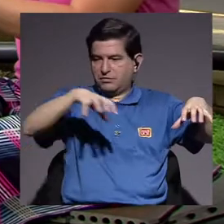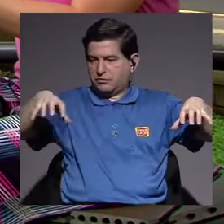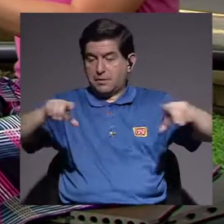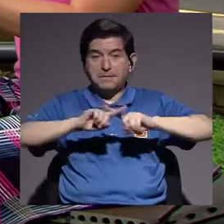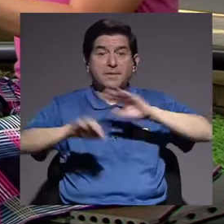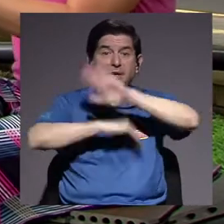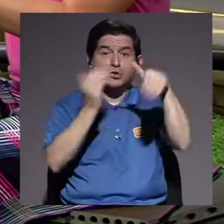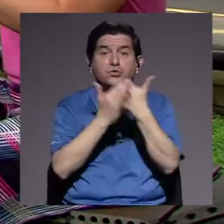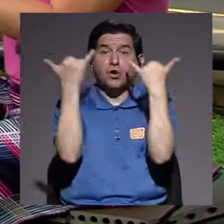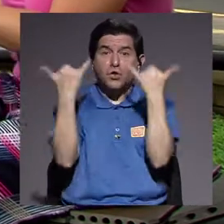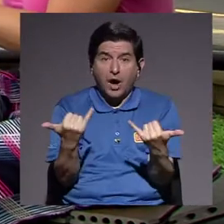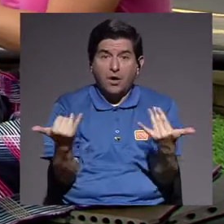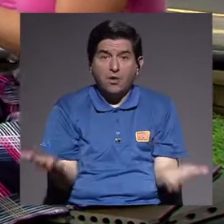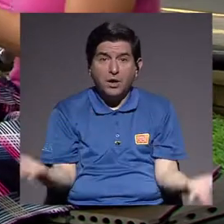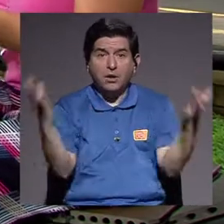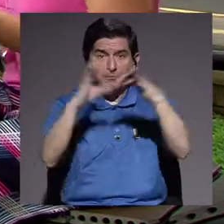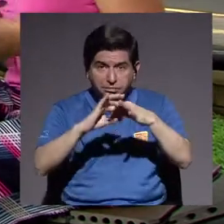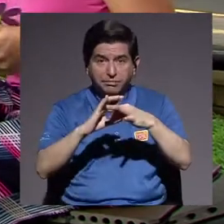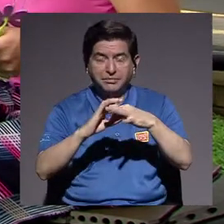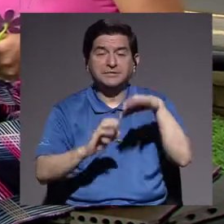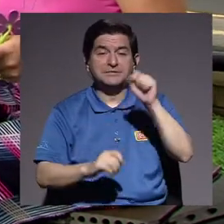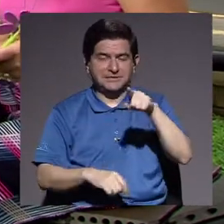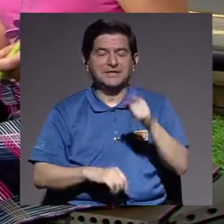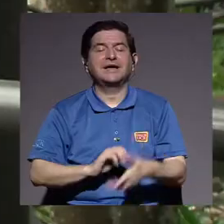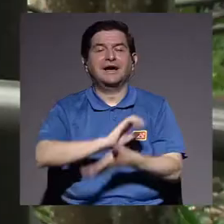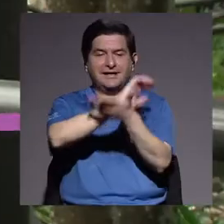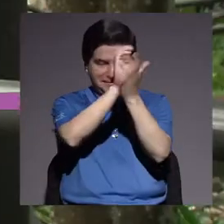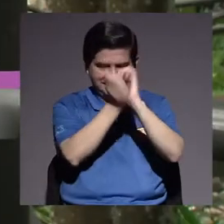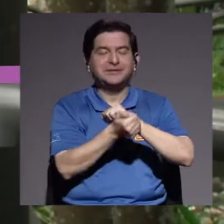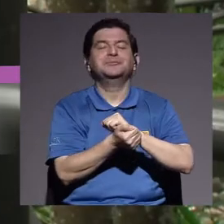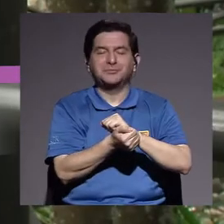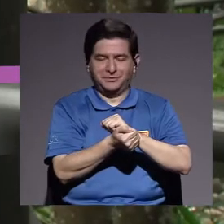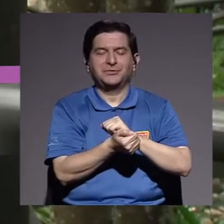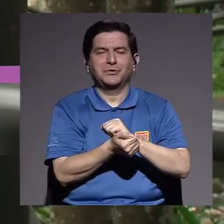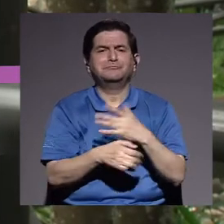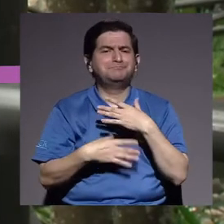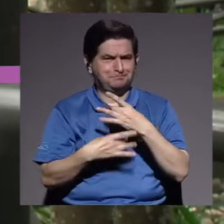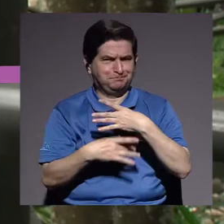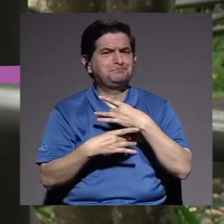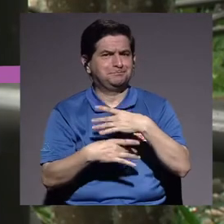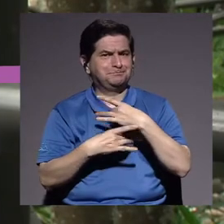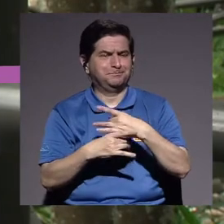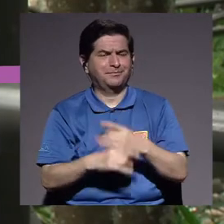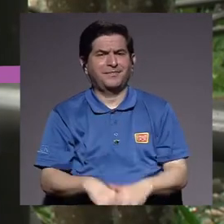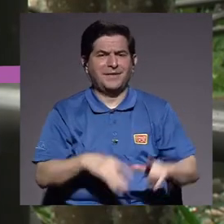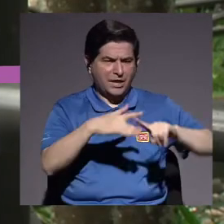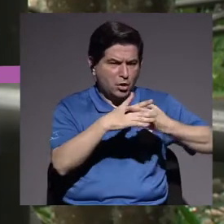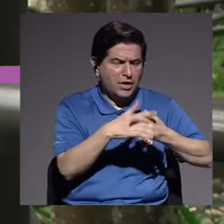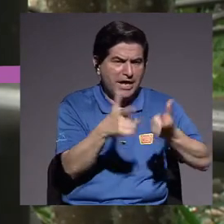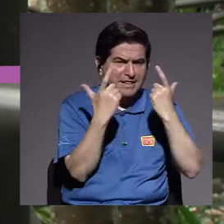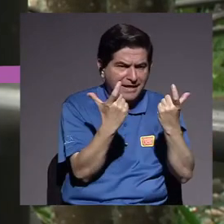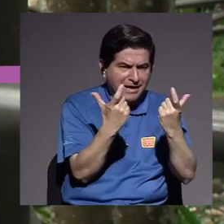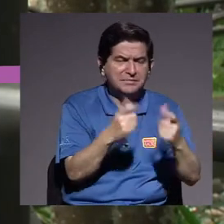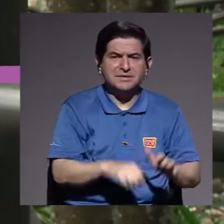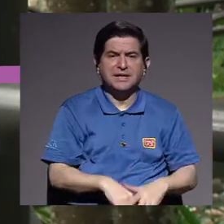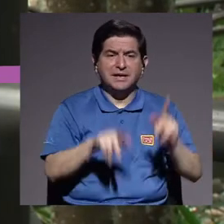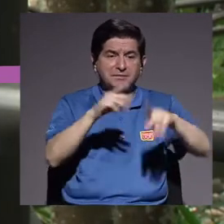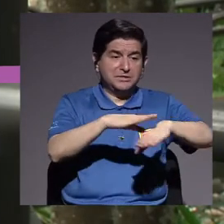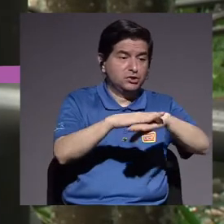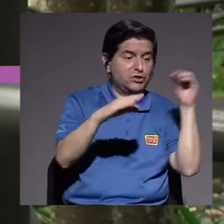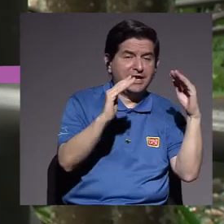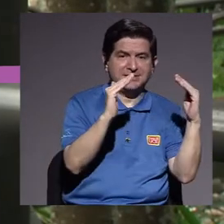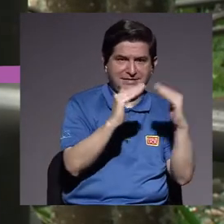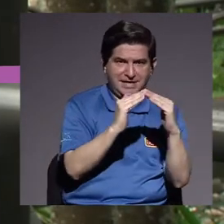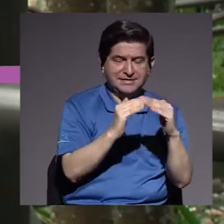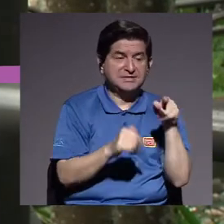se... Ahí sí hay modificaciones, ¿verdad? Hay modificaciones porque sí, es muy curioso, justamente el origen del capital lo que hace es sacar a las personas de sus casas,